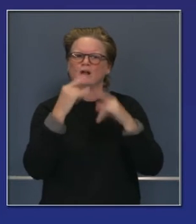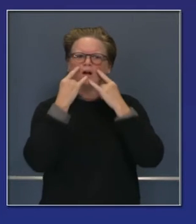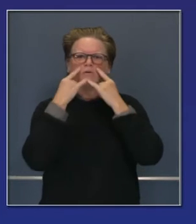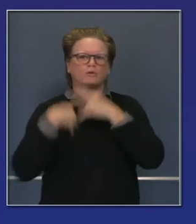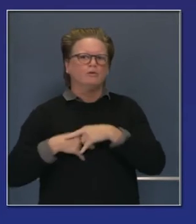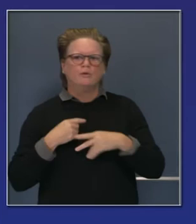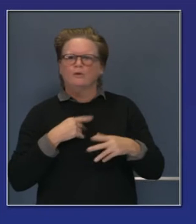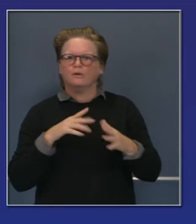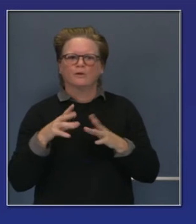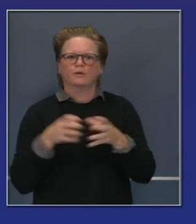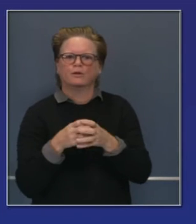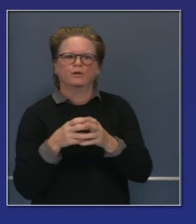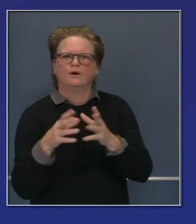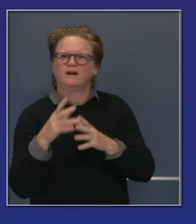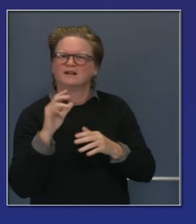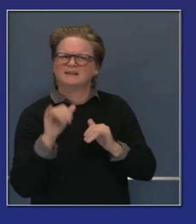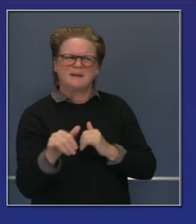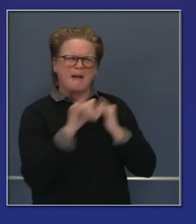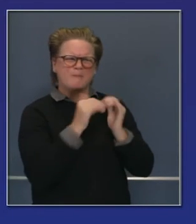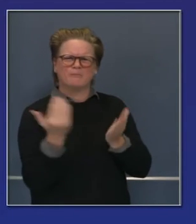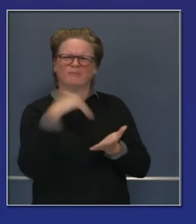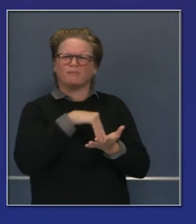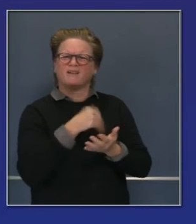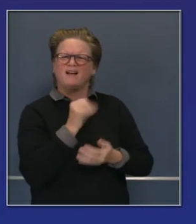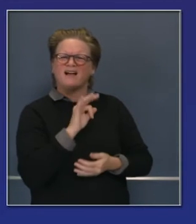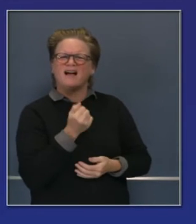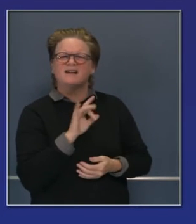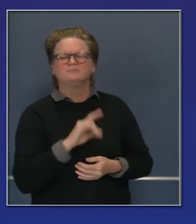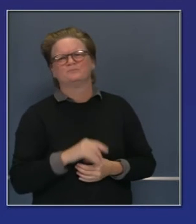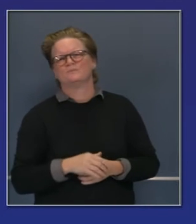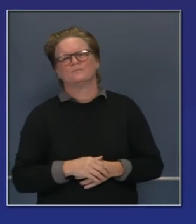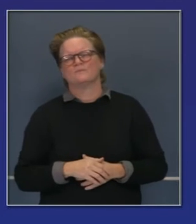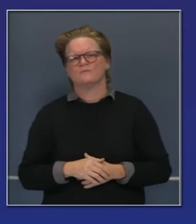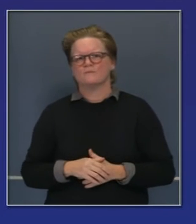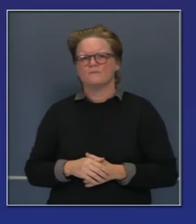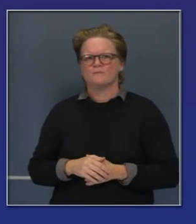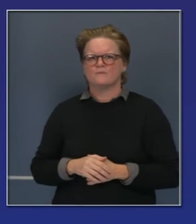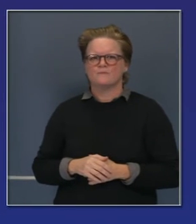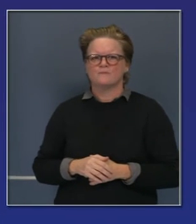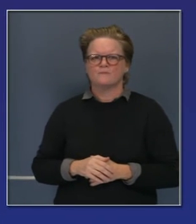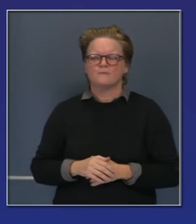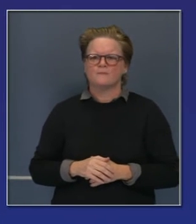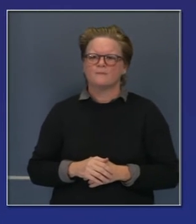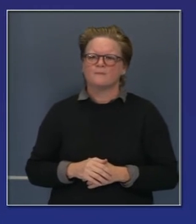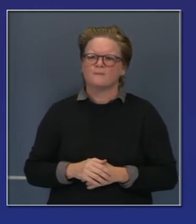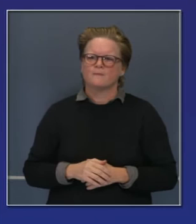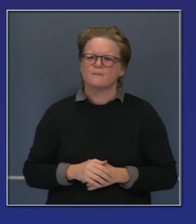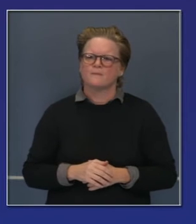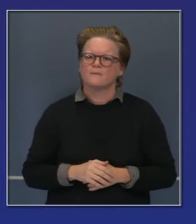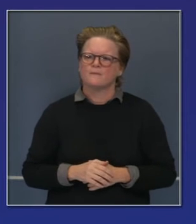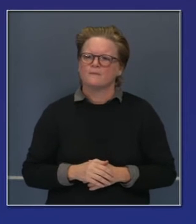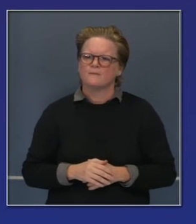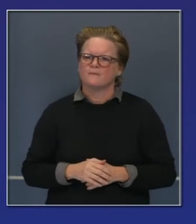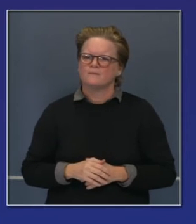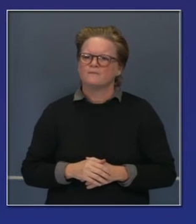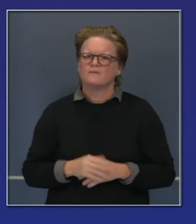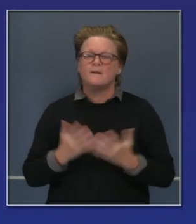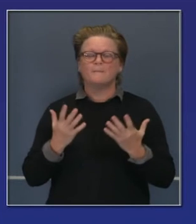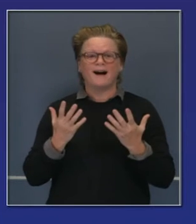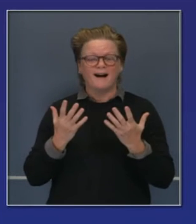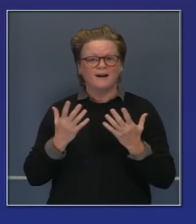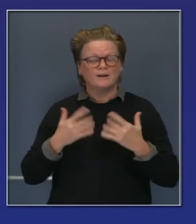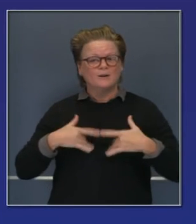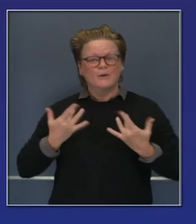podremos ver esos picos. Tal vez no se repita la historia, pero rima. Así que en este caso la